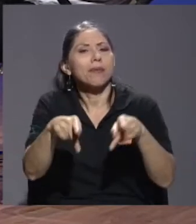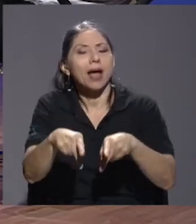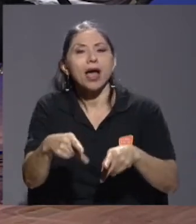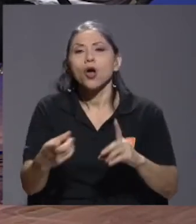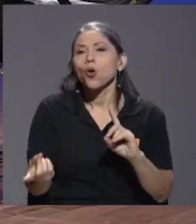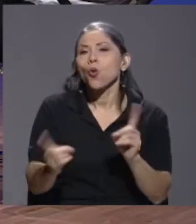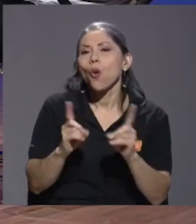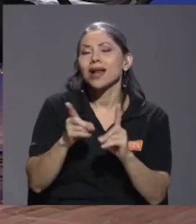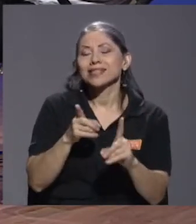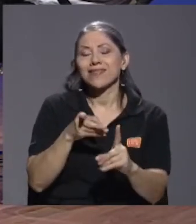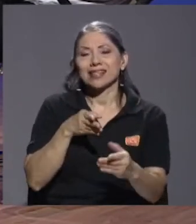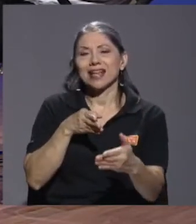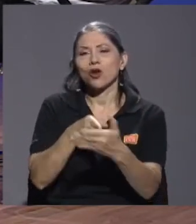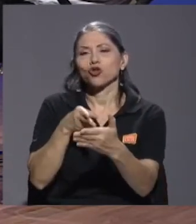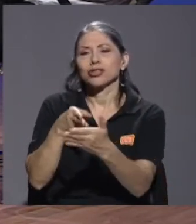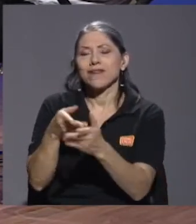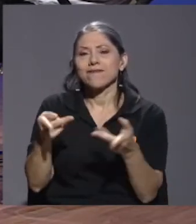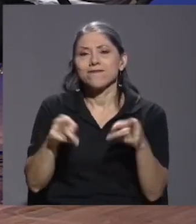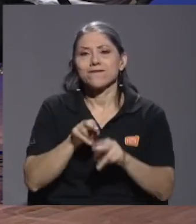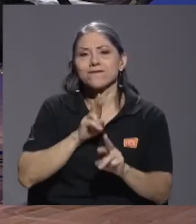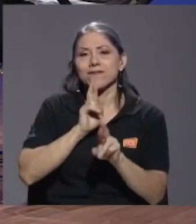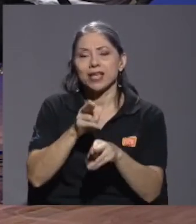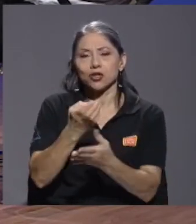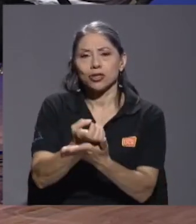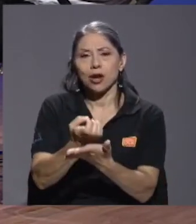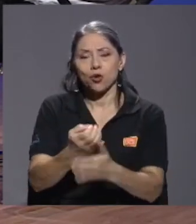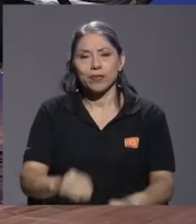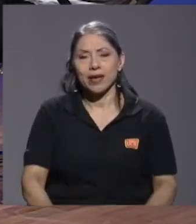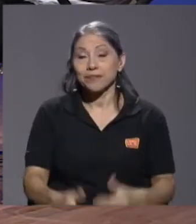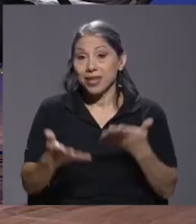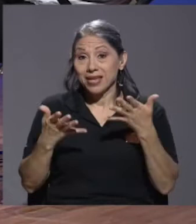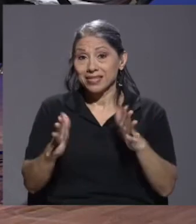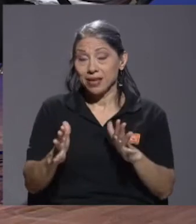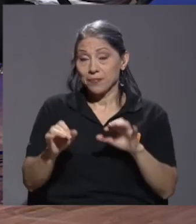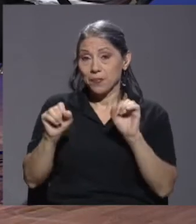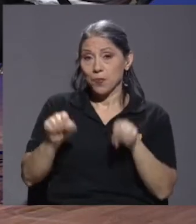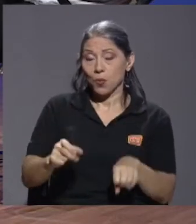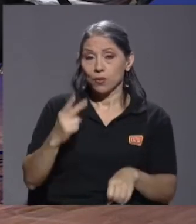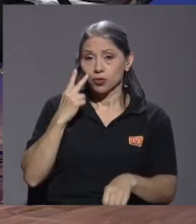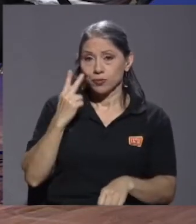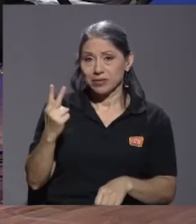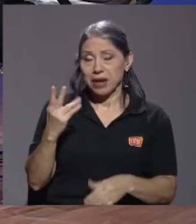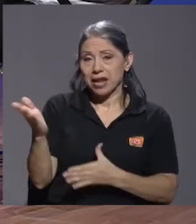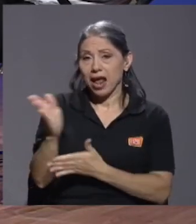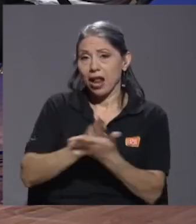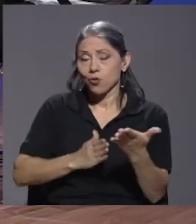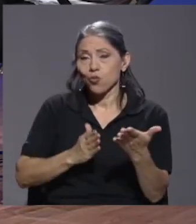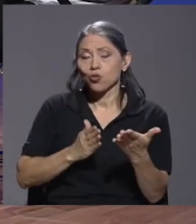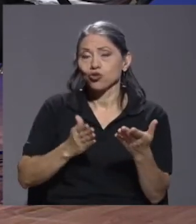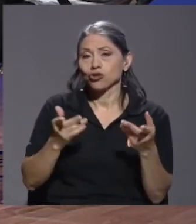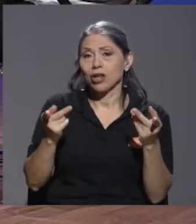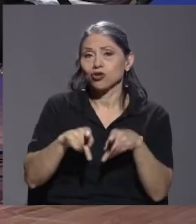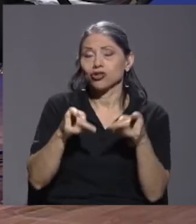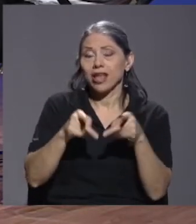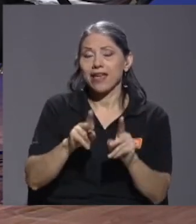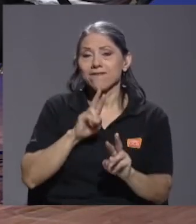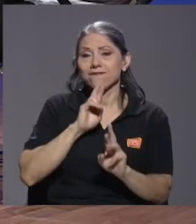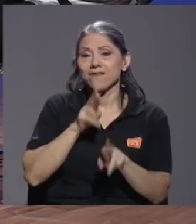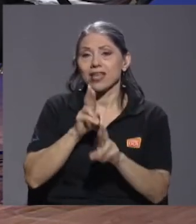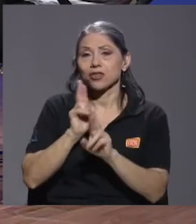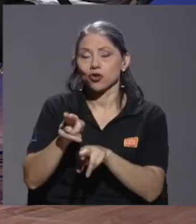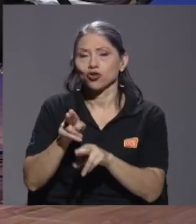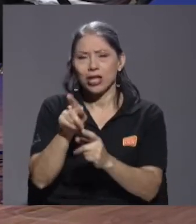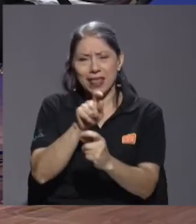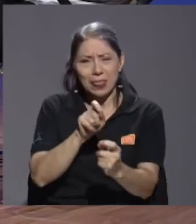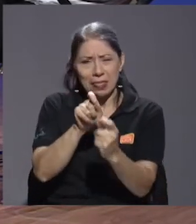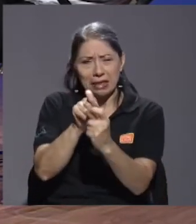ser los defectos de la economía. En este momento ya pudimos observar algunos de los defectos de forma más detallada